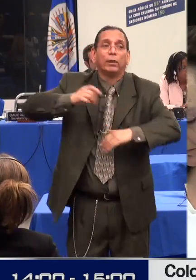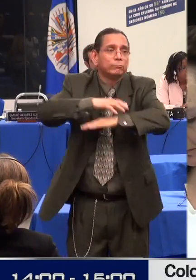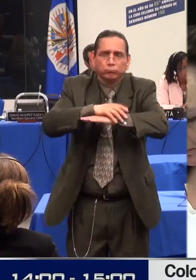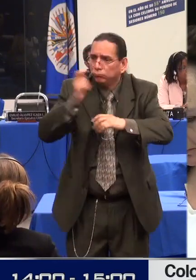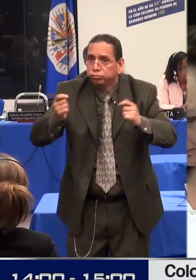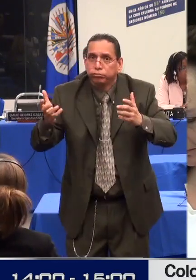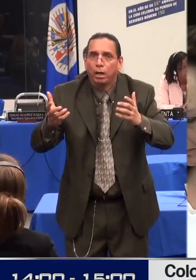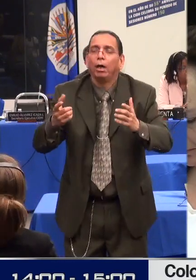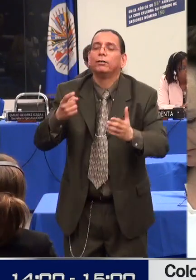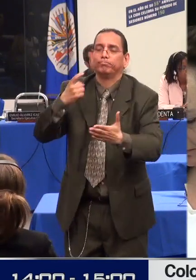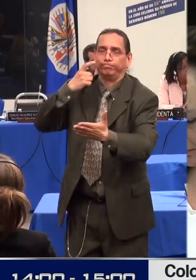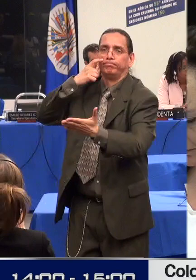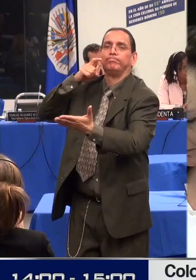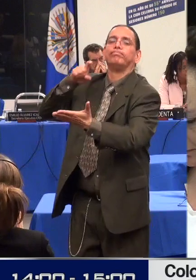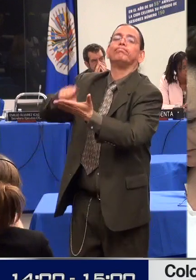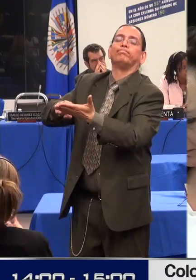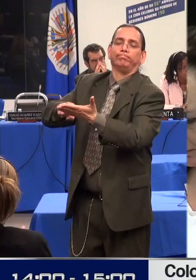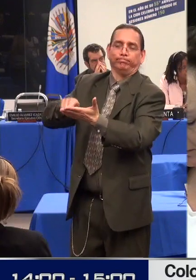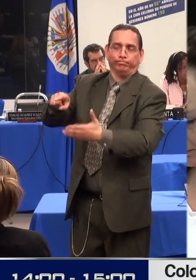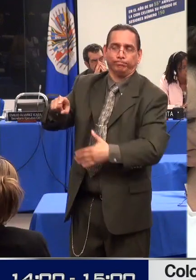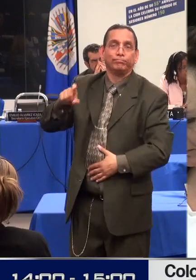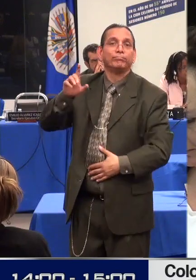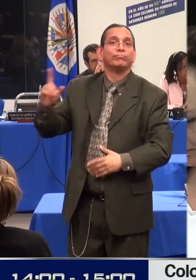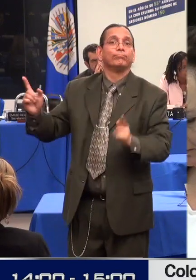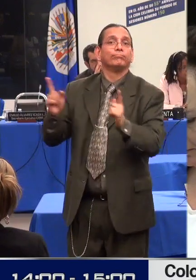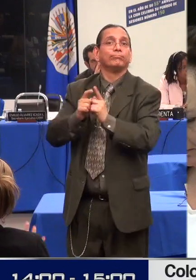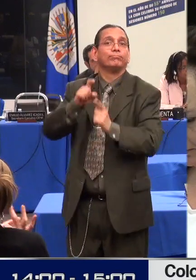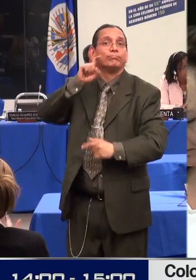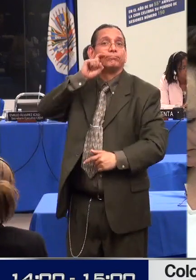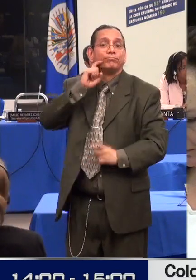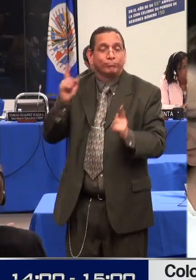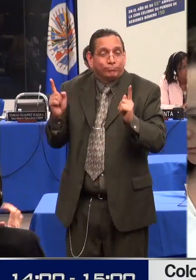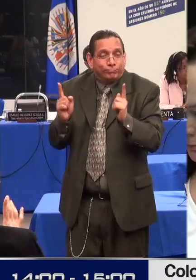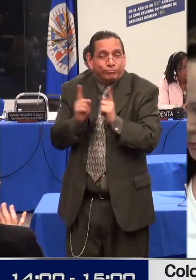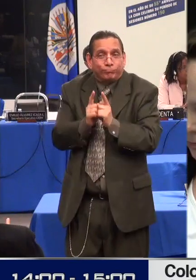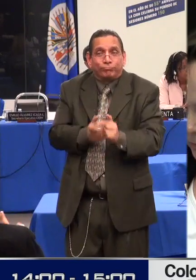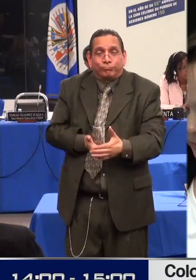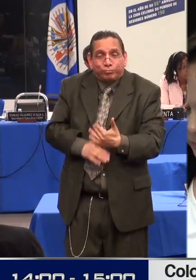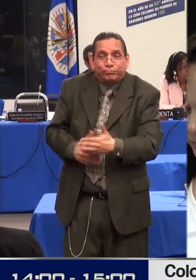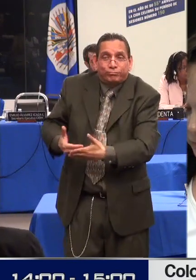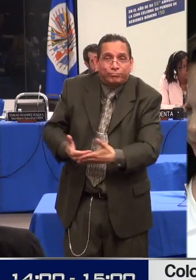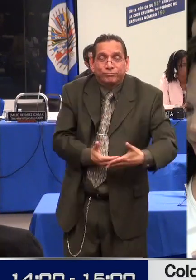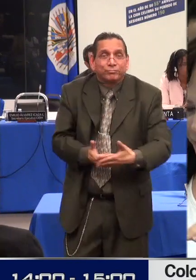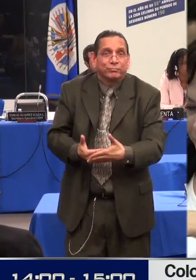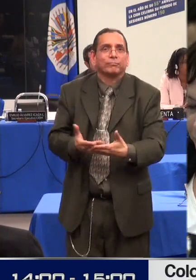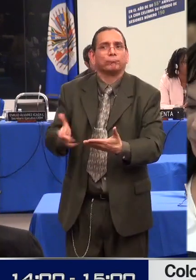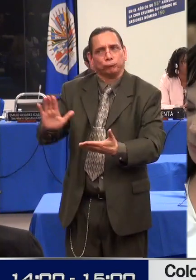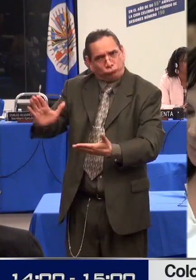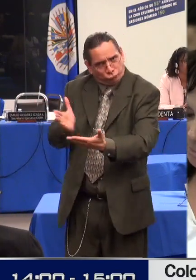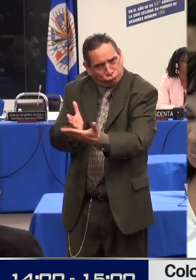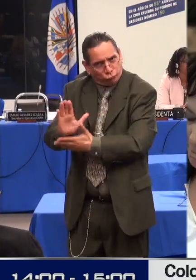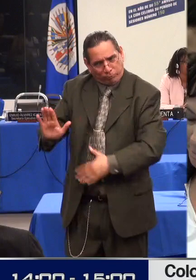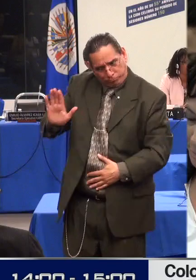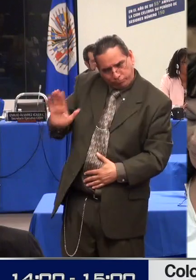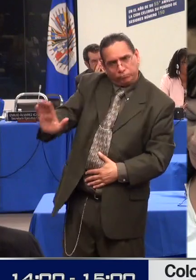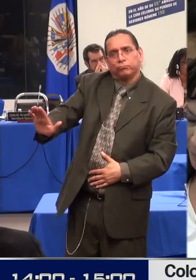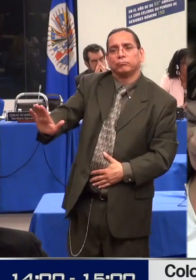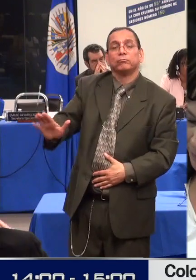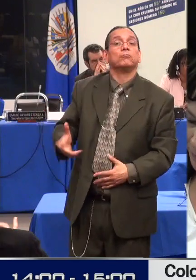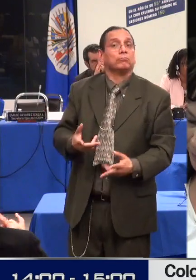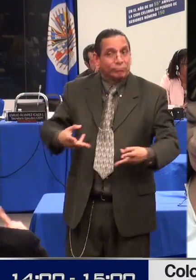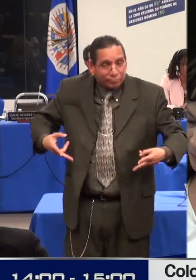interdicción y la esterilización permanente. En relación con el tema de la discapacidad, existen en el ordenamiento